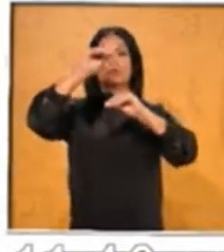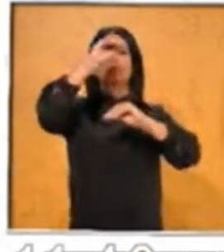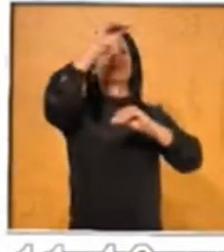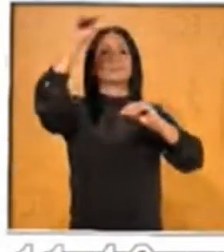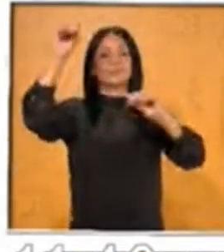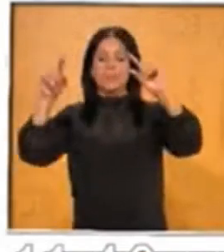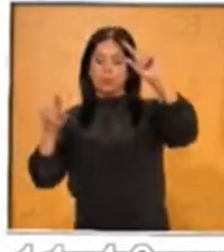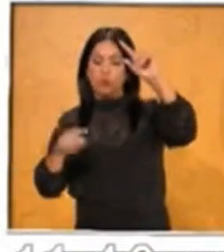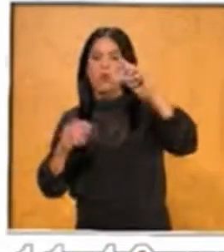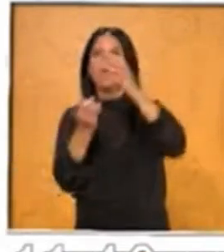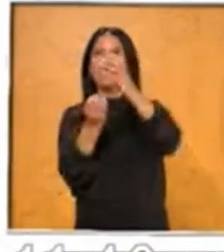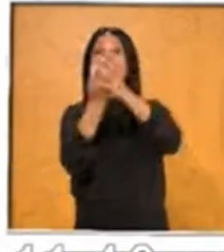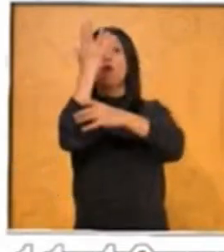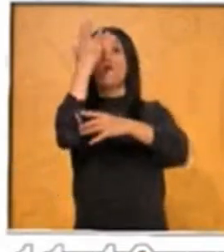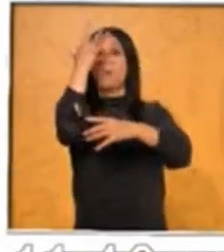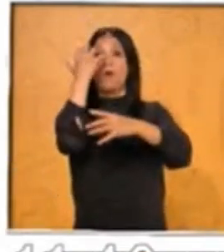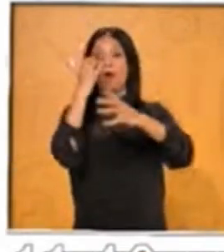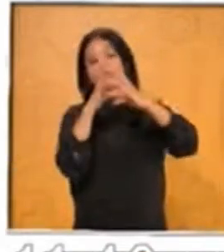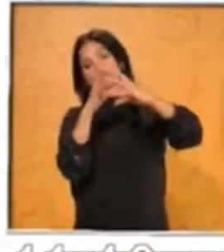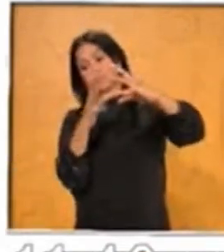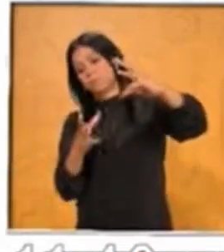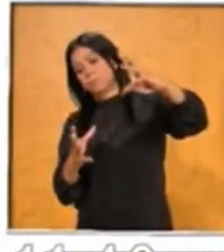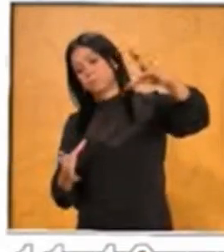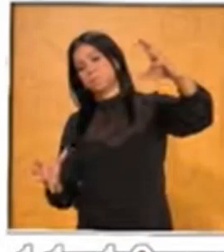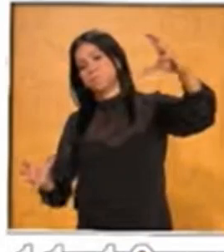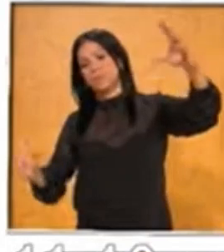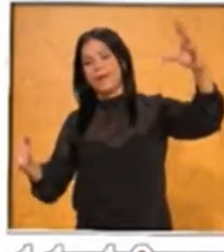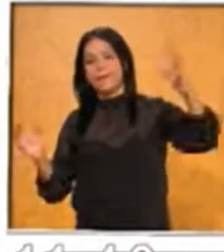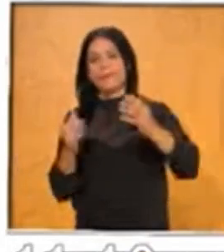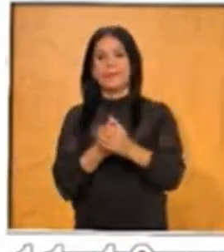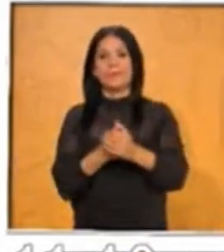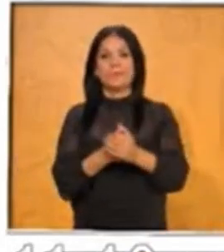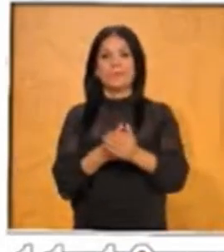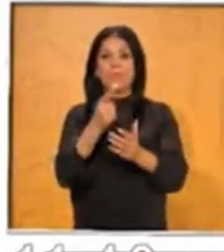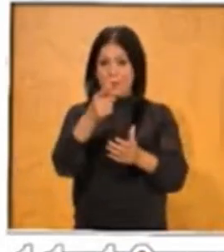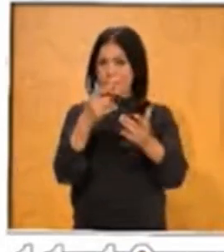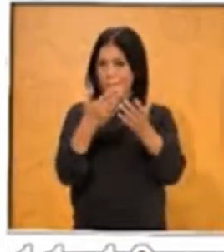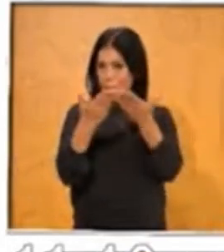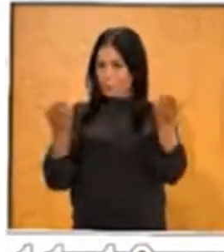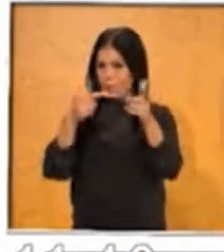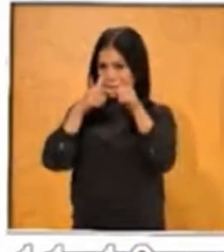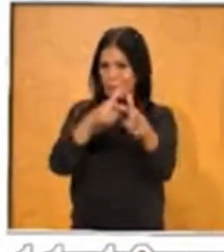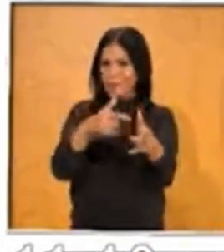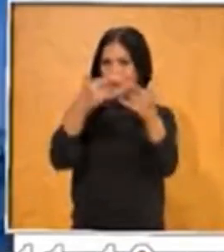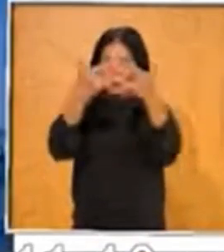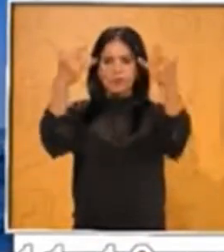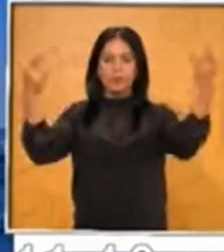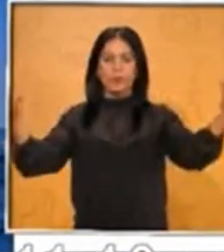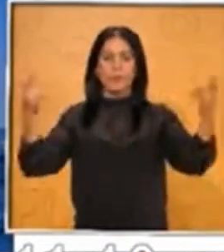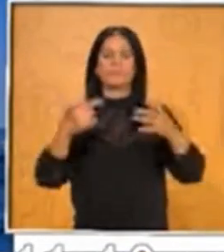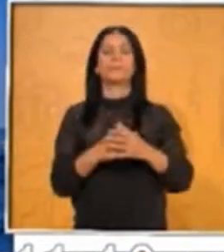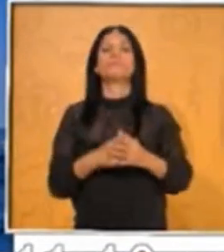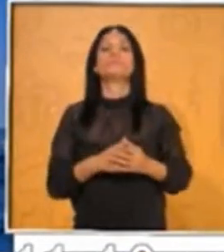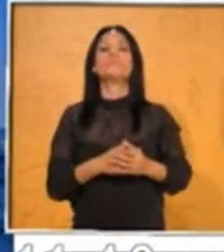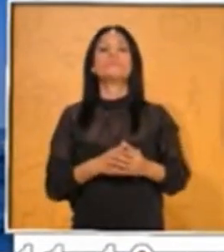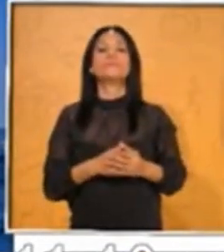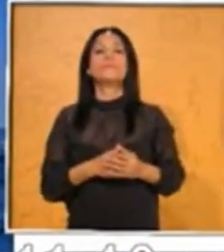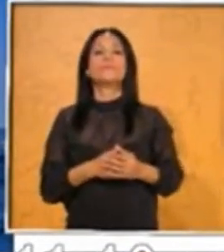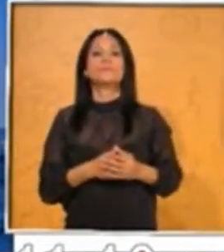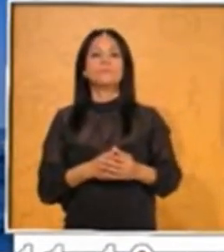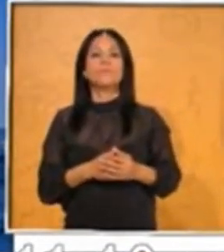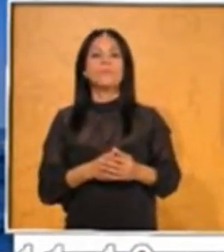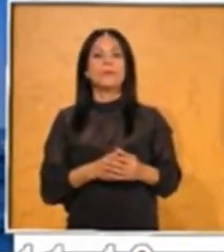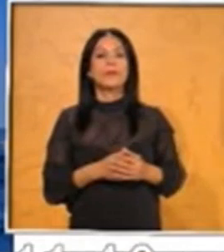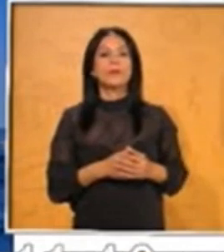acompañan en este programa Escuela TV. Quédate porque seguimos con la historia. Y vamos a irnos a la